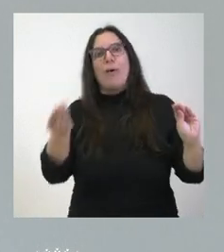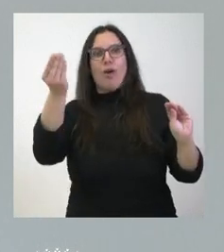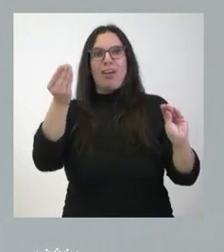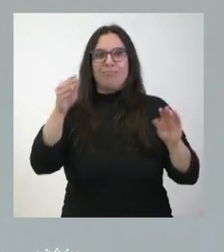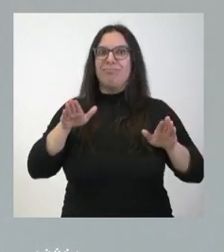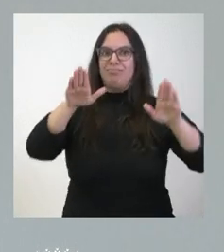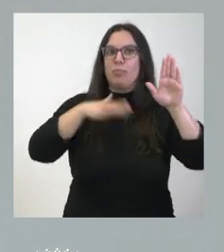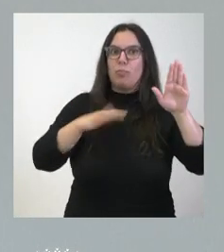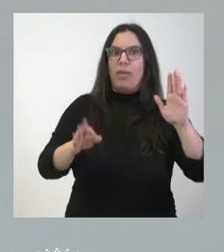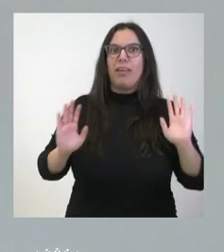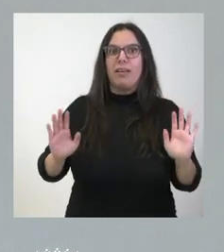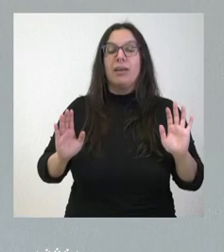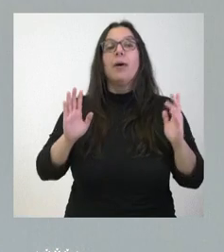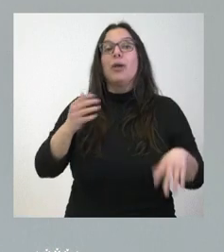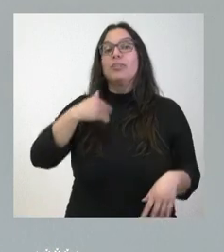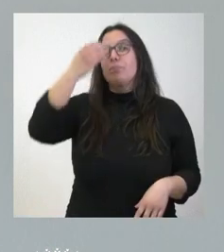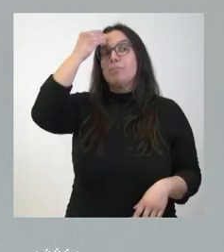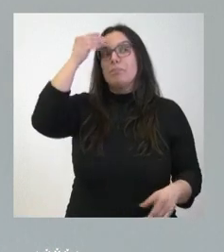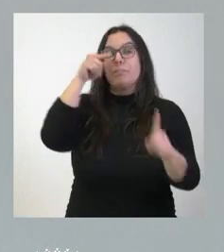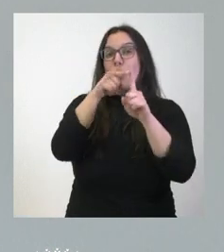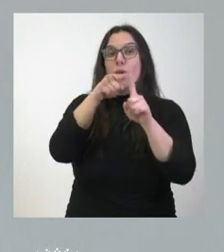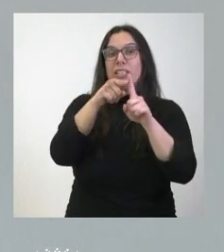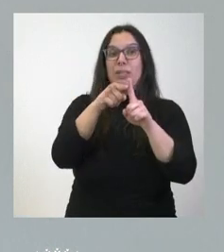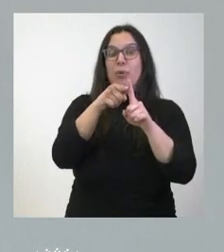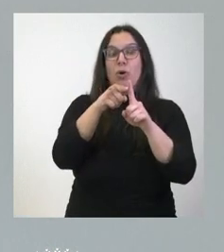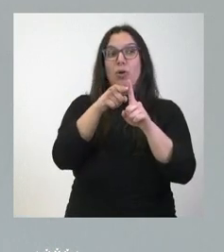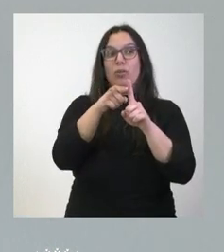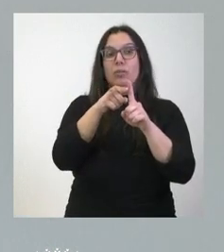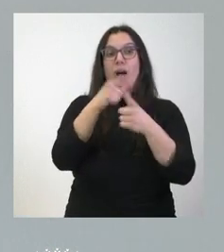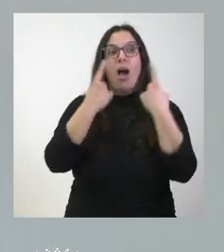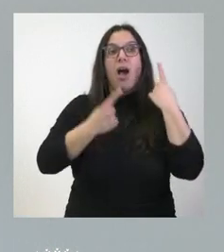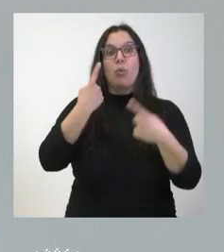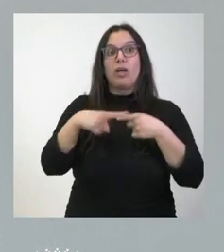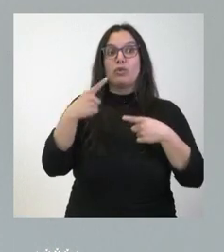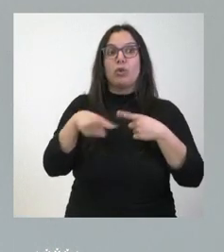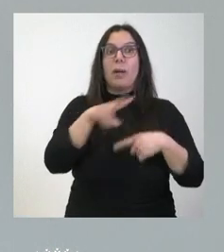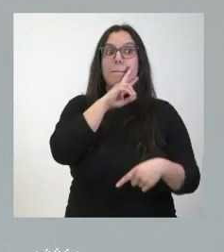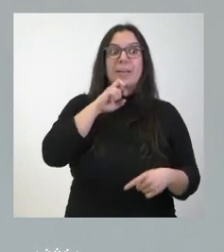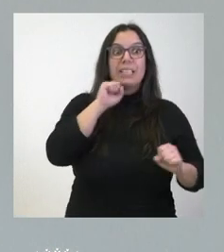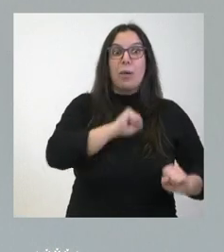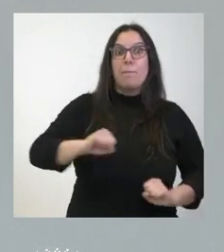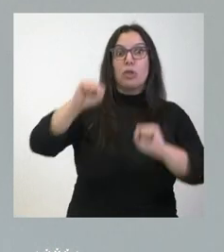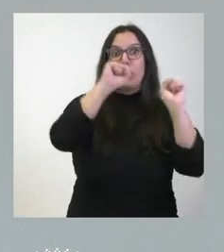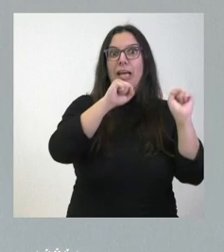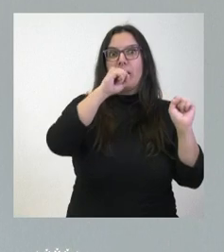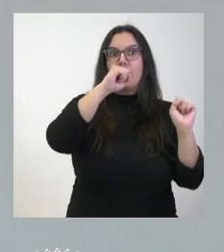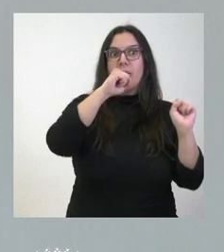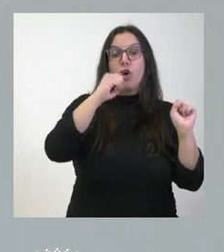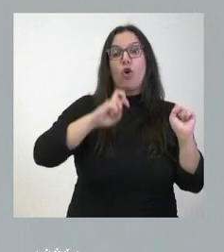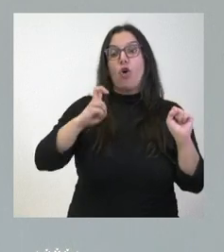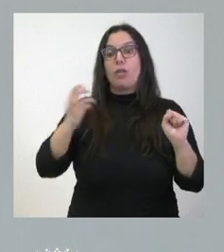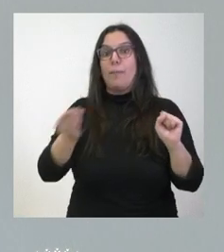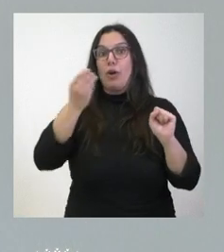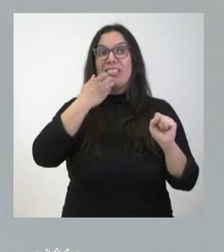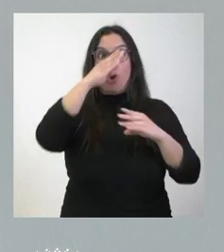Pero si perdemos, yo creo, el objetivo básico de que hay cosas que mantener y proteger. Y hay cosas que mejorar, pues